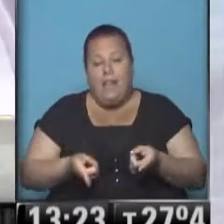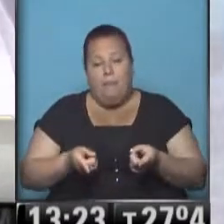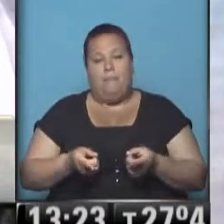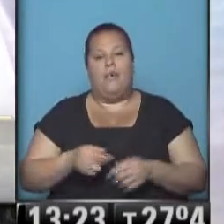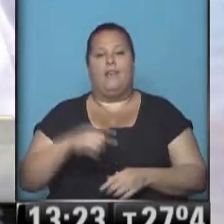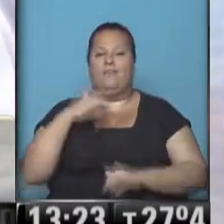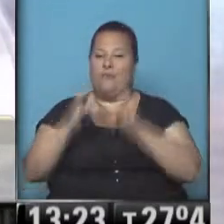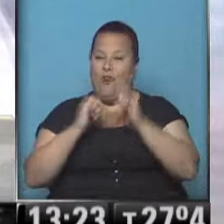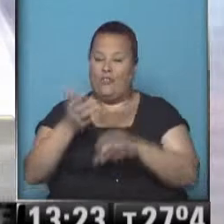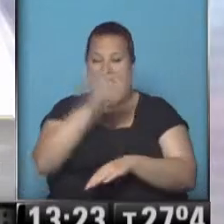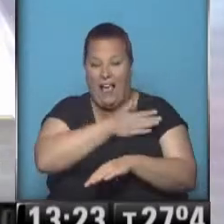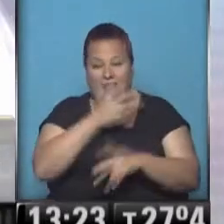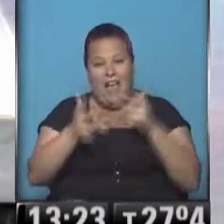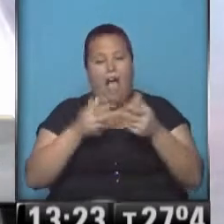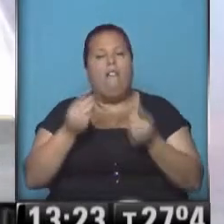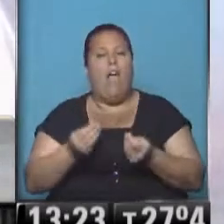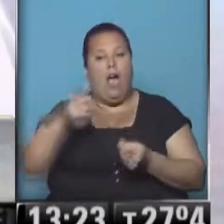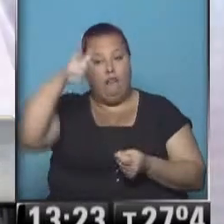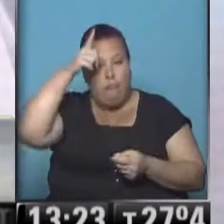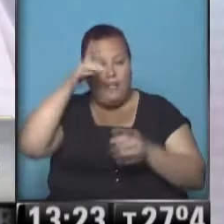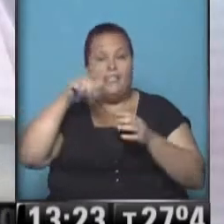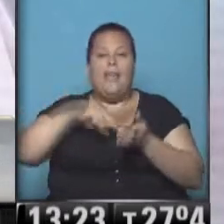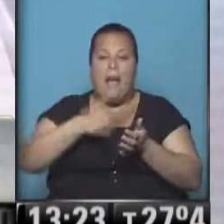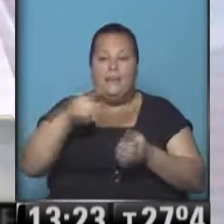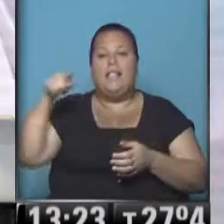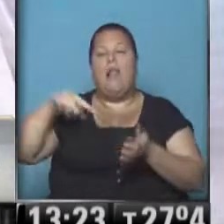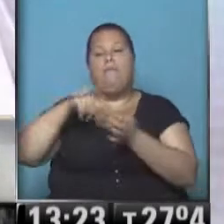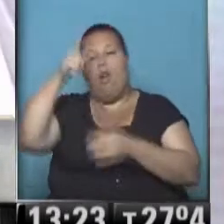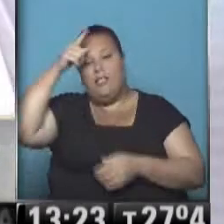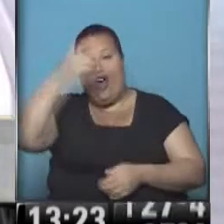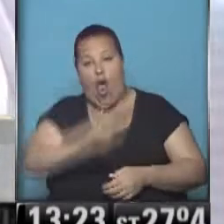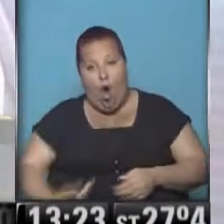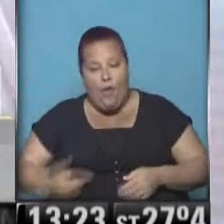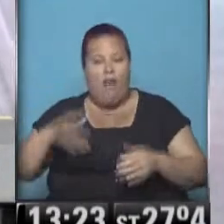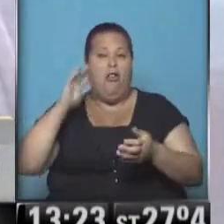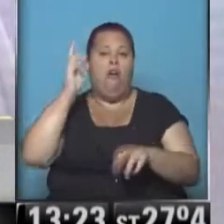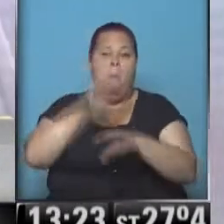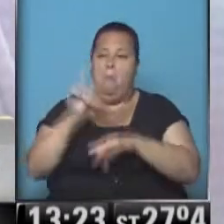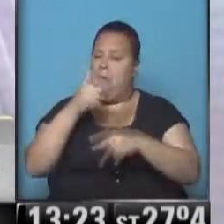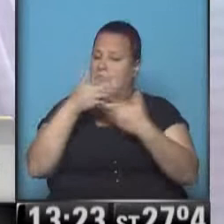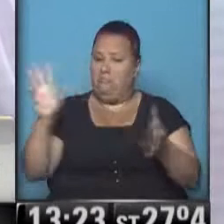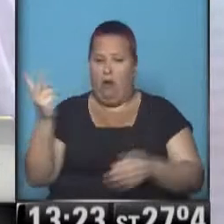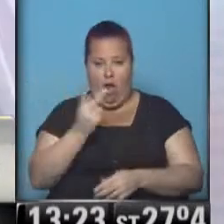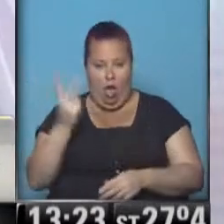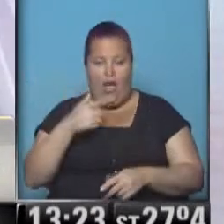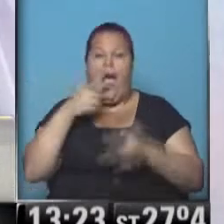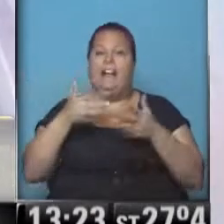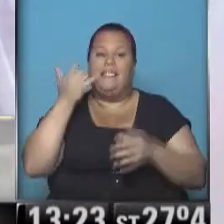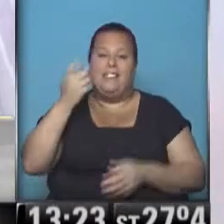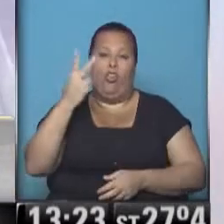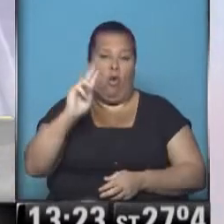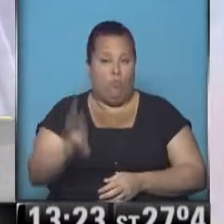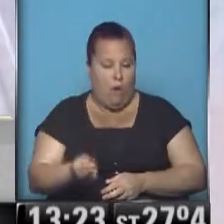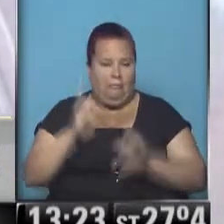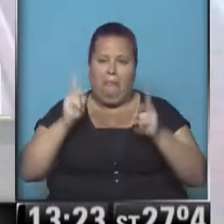comentábamos al principio, la policía metropolitana y la federal fueron sobreseídos y absueltos unos y otros cuando estamos hablando ya de dos